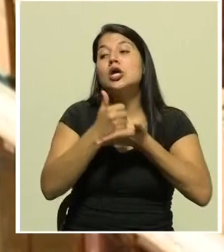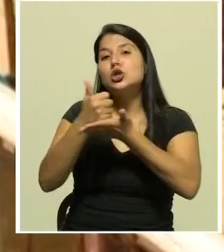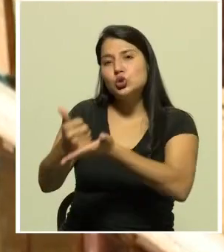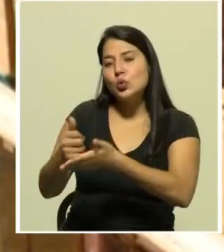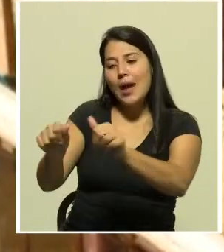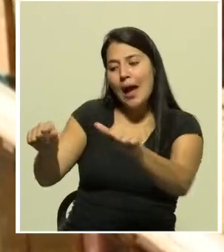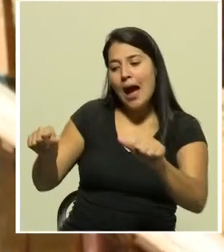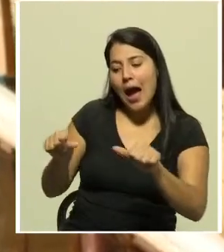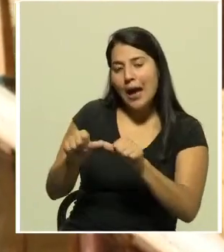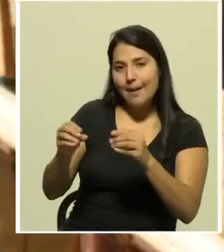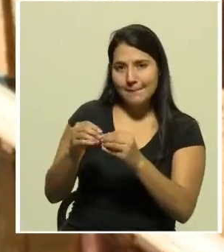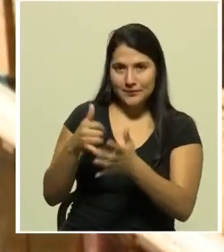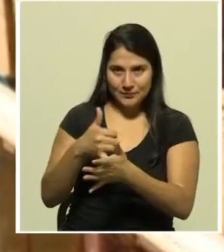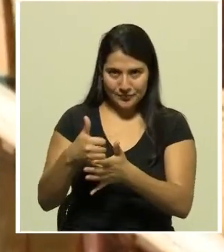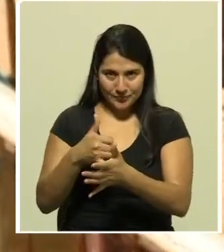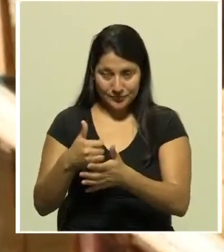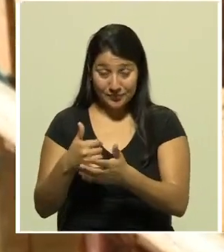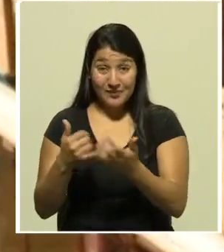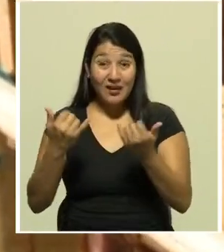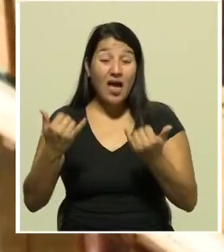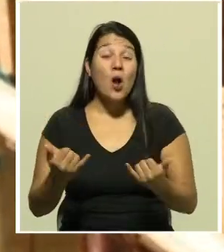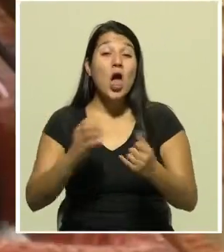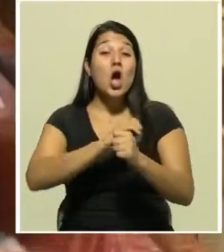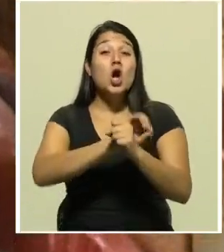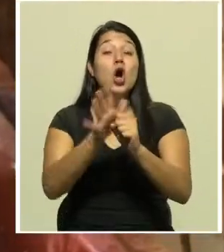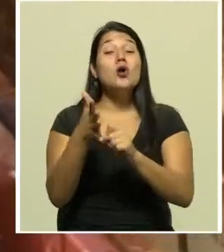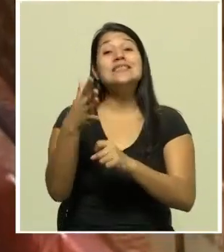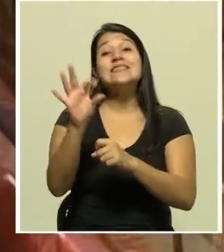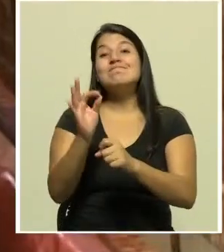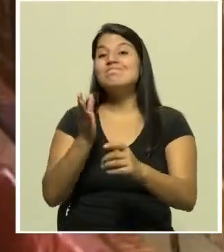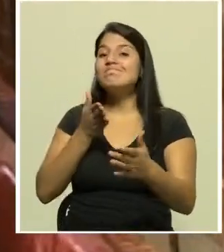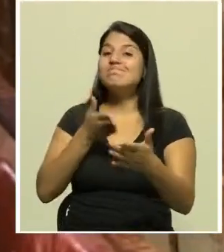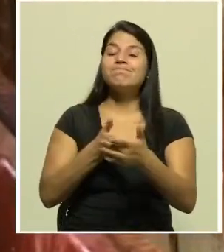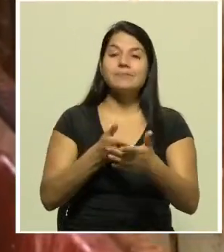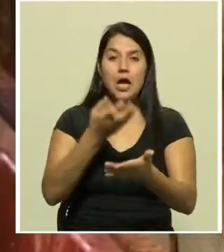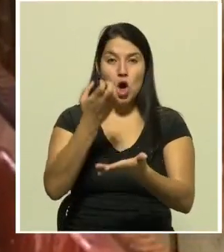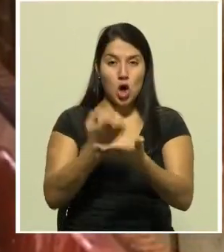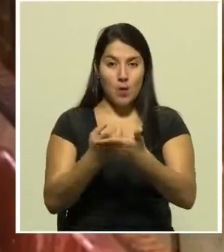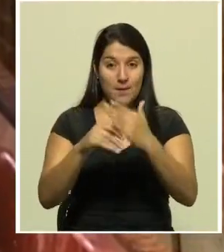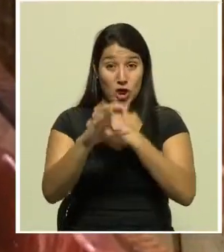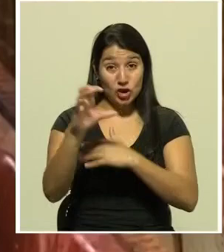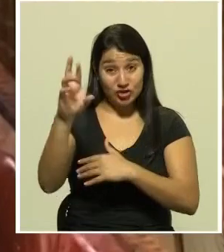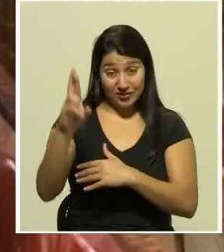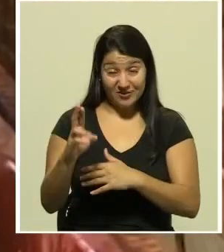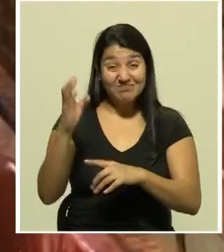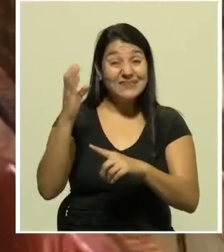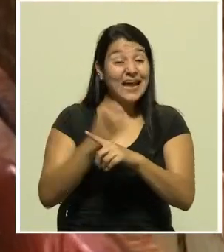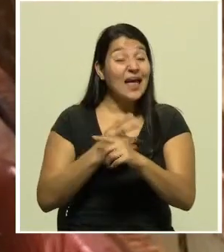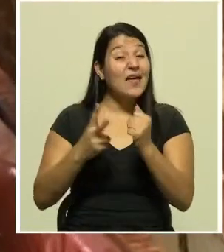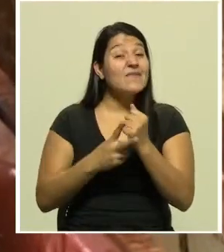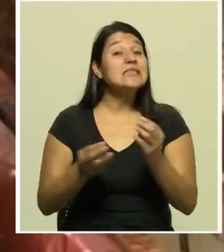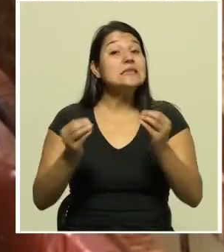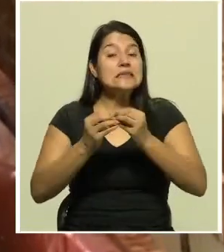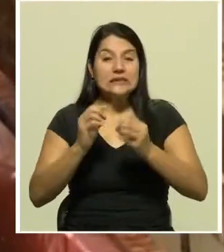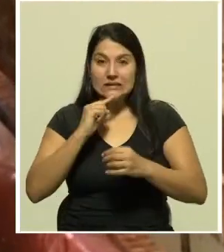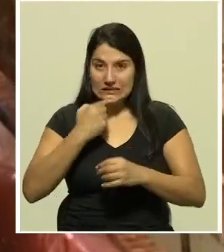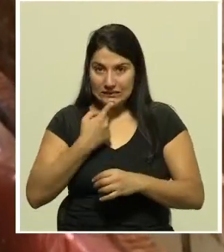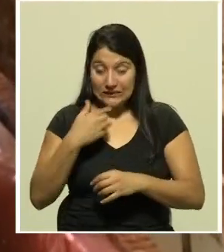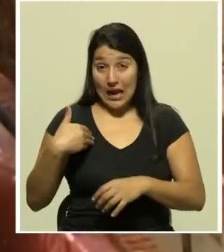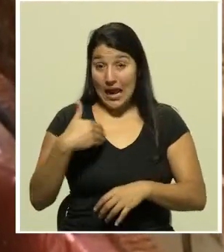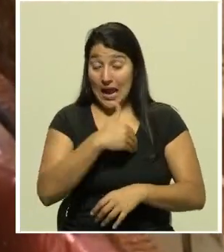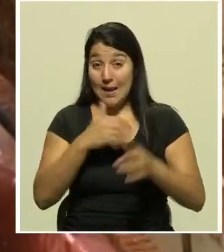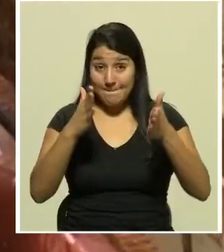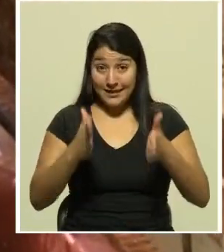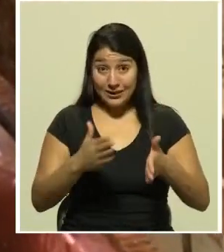Los efectos negativos del COVID-19 para la economía nacional son cada vez más severos El ministro de la presidencia